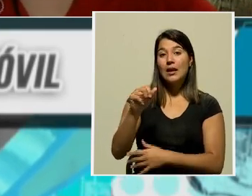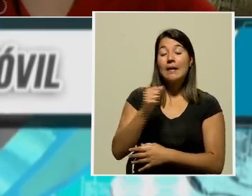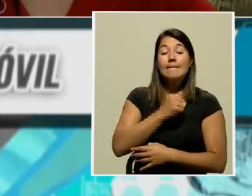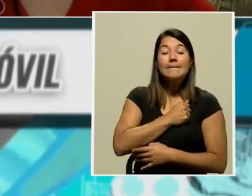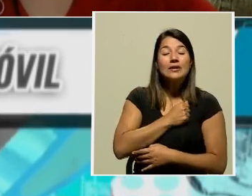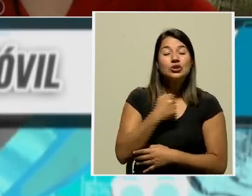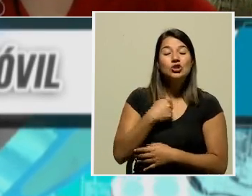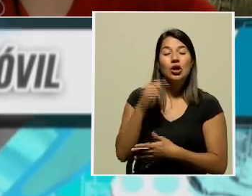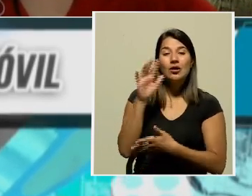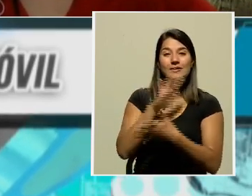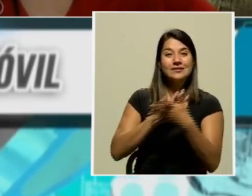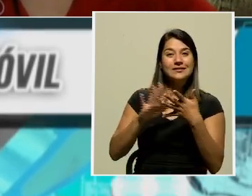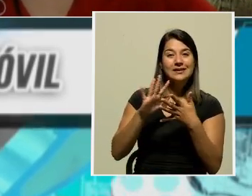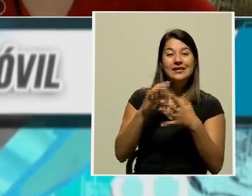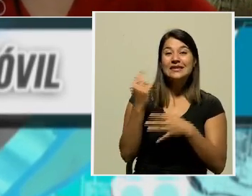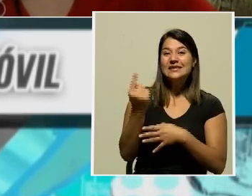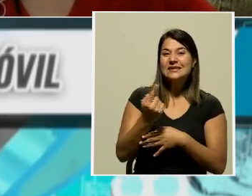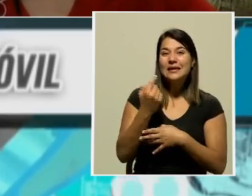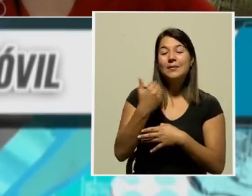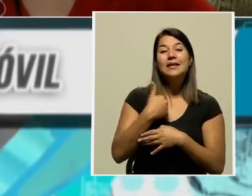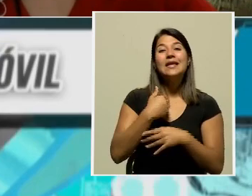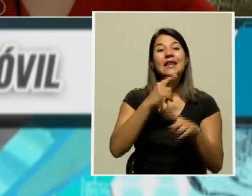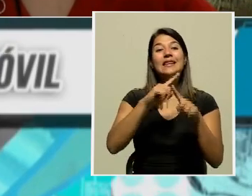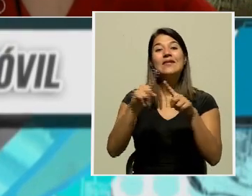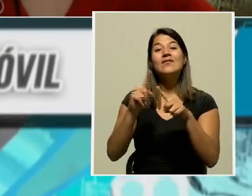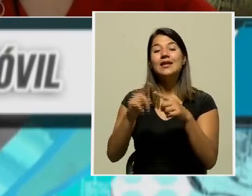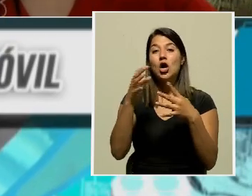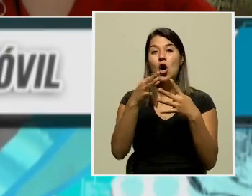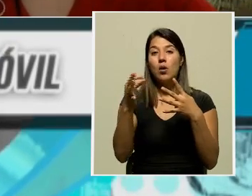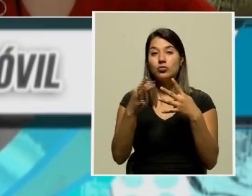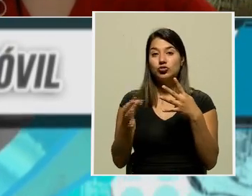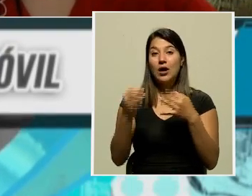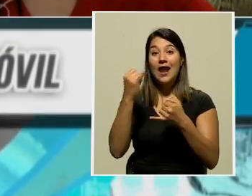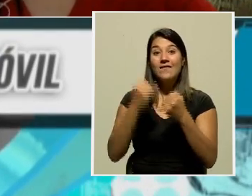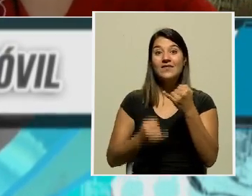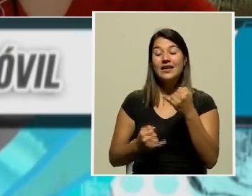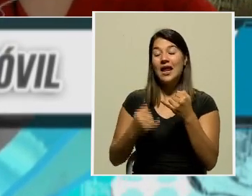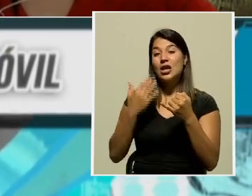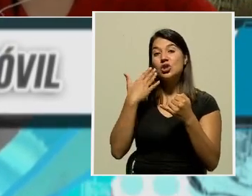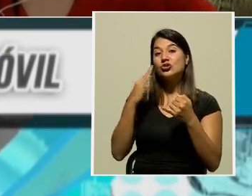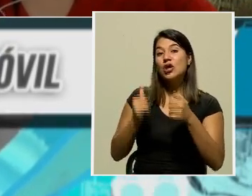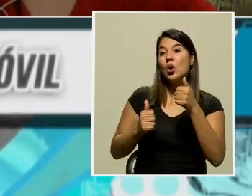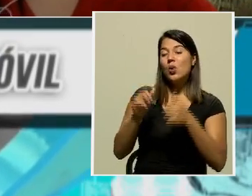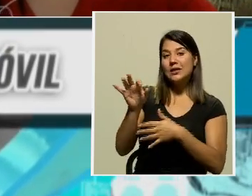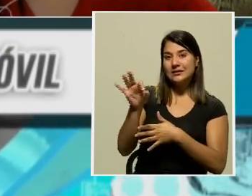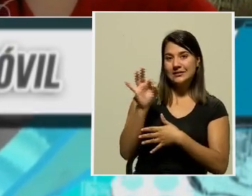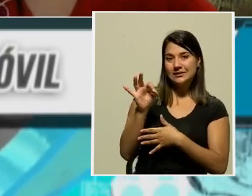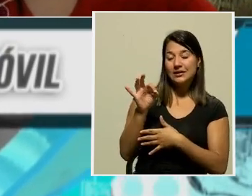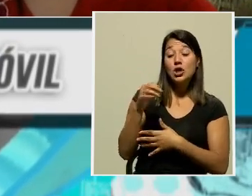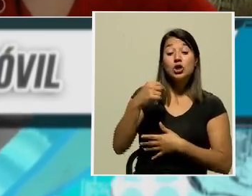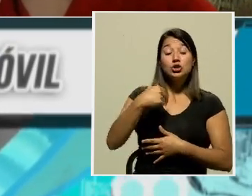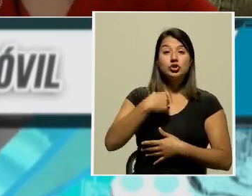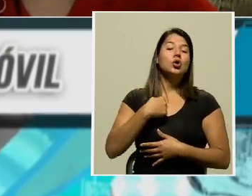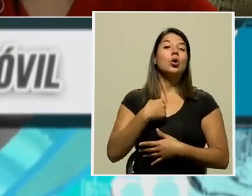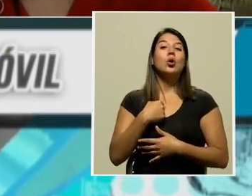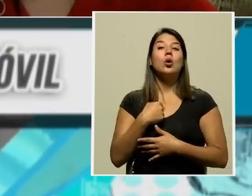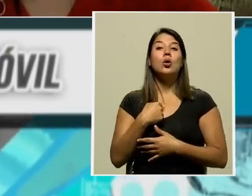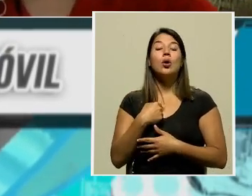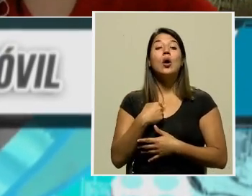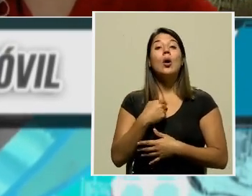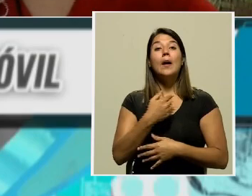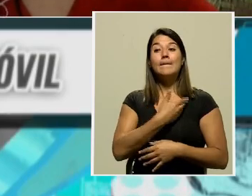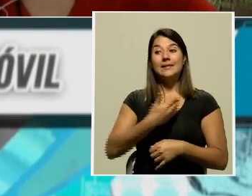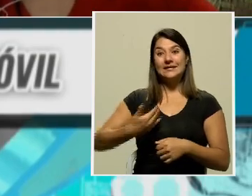confusión, pero es que siempre se tienen varias opciones y finalmente no sabía cómo se definió. efectivamente, yo por mi parte, el señor